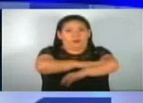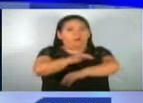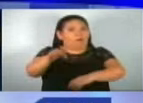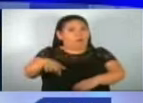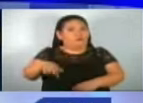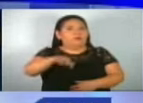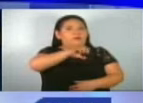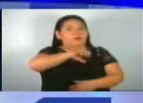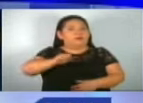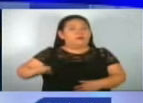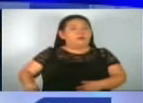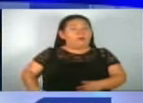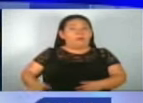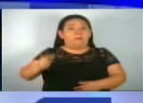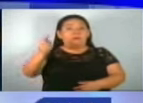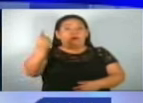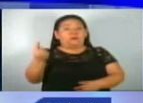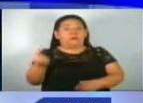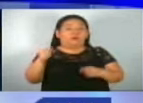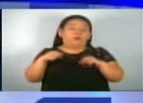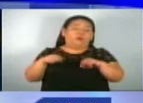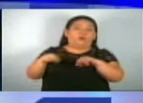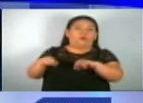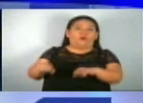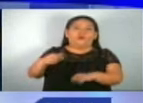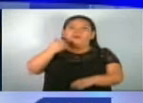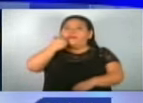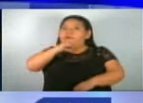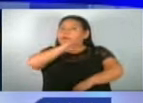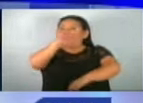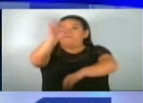país. Una segunda persona perdió la vida por esta causa.